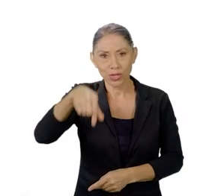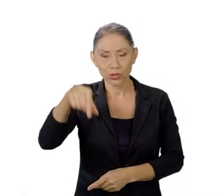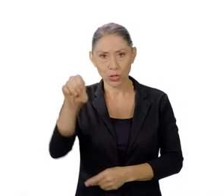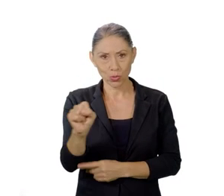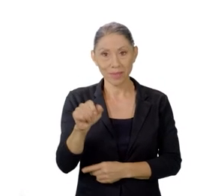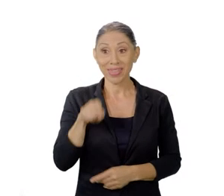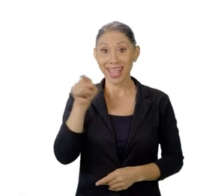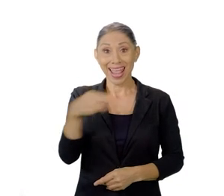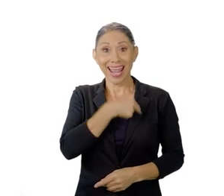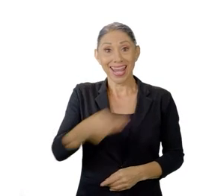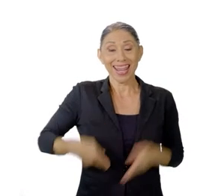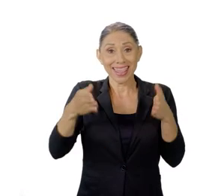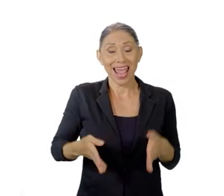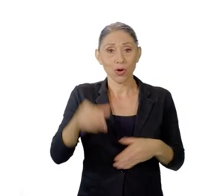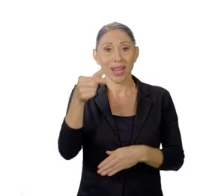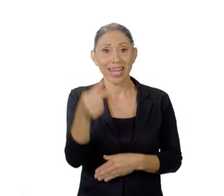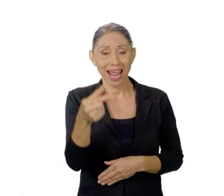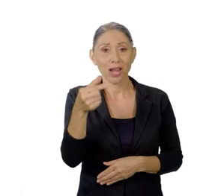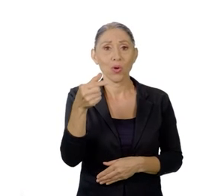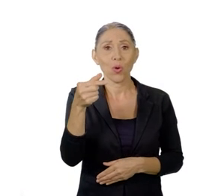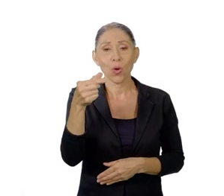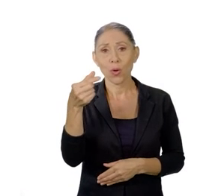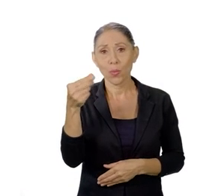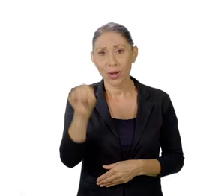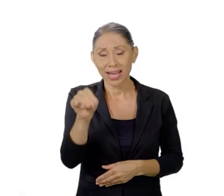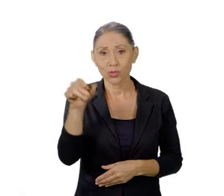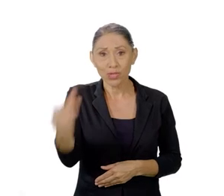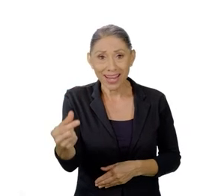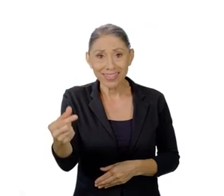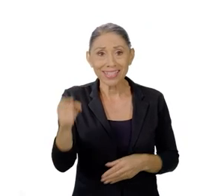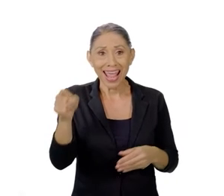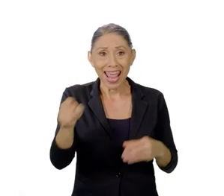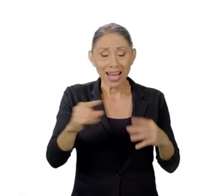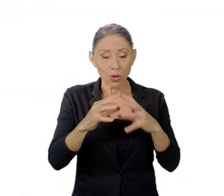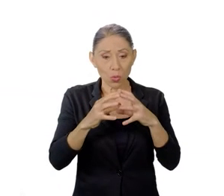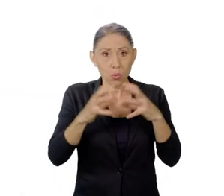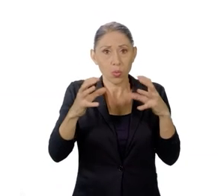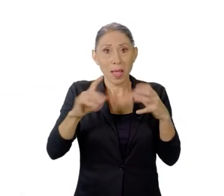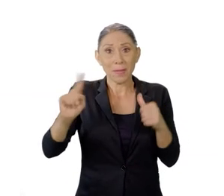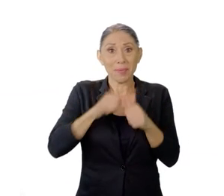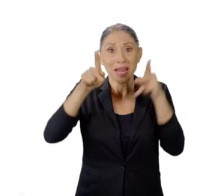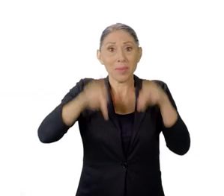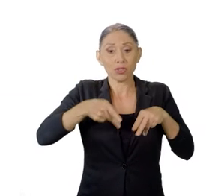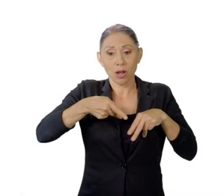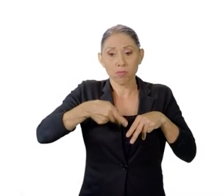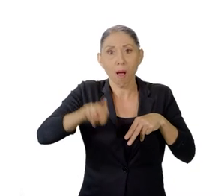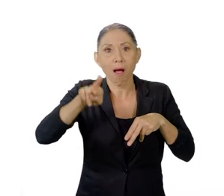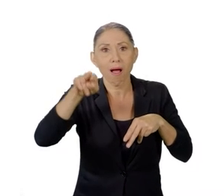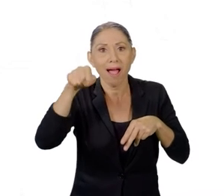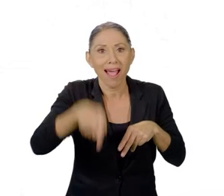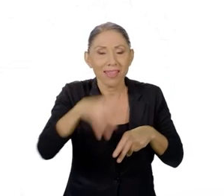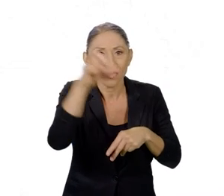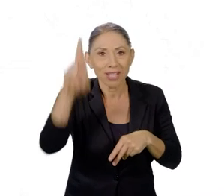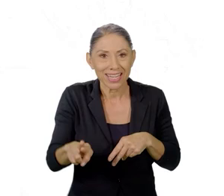El herediano Genaro Morales Gutiérrez infló la bola y fue el primero en patear un balón en Costa Rica.